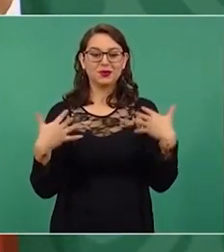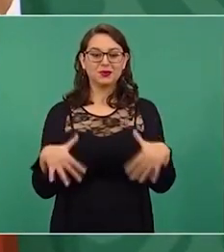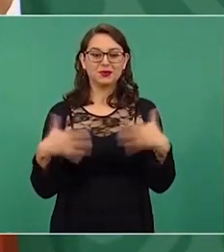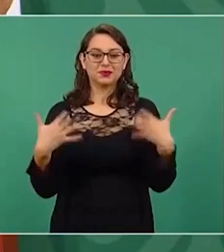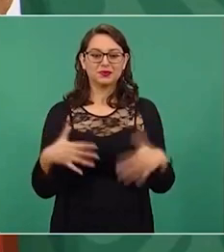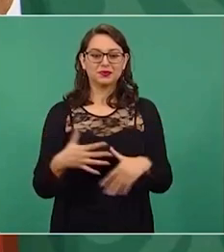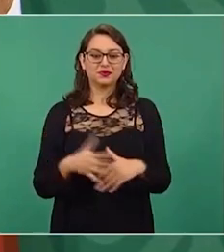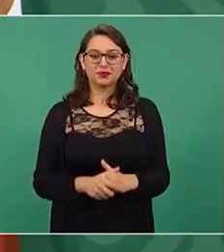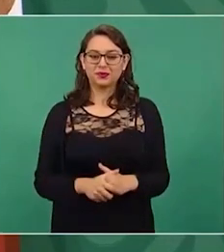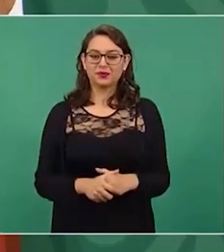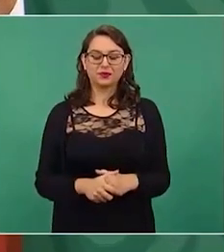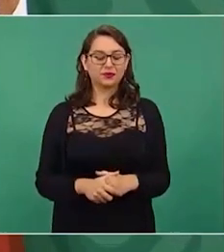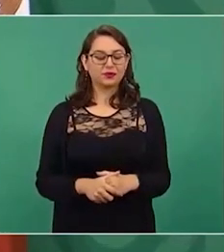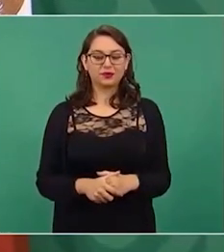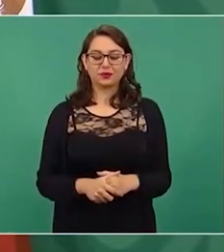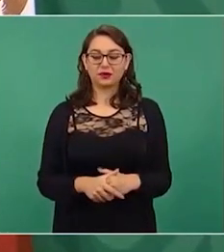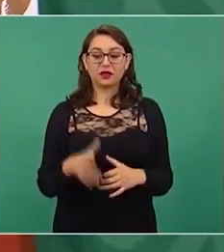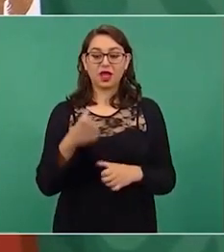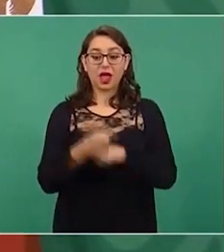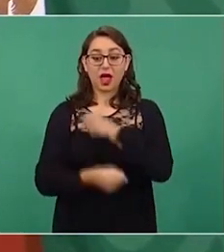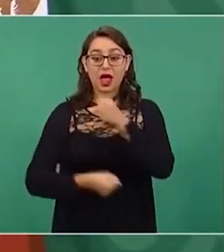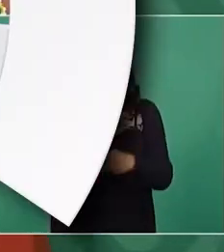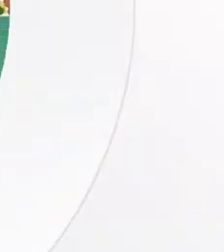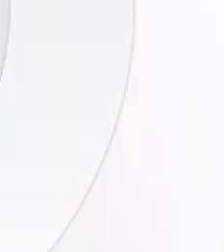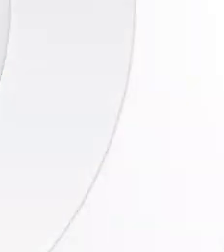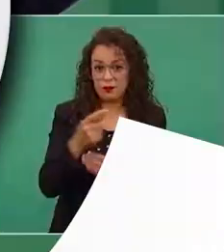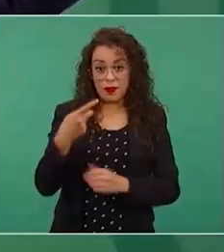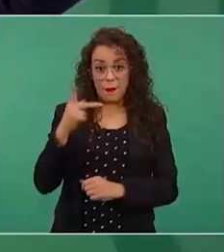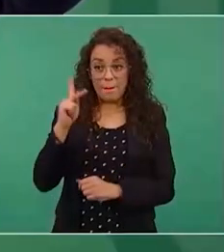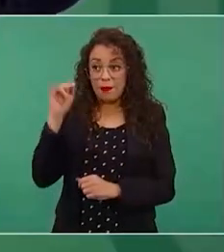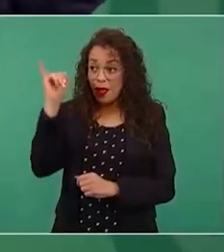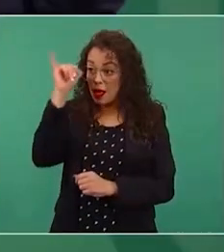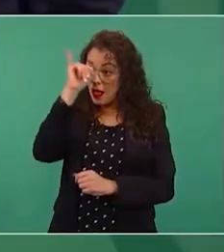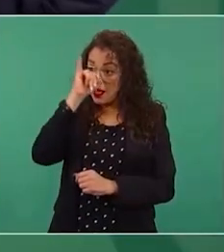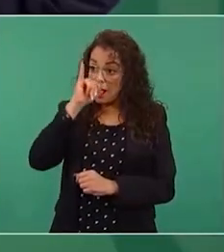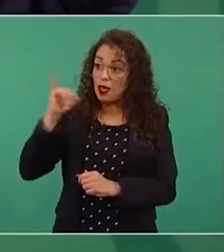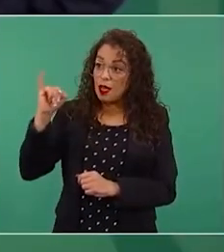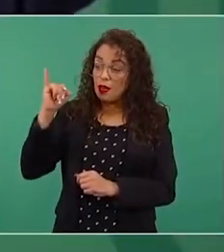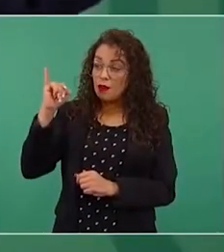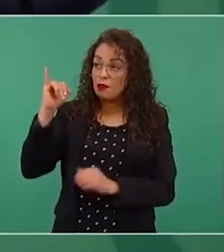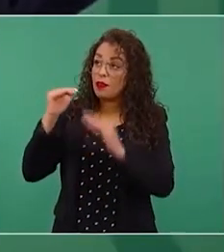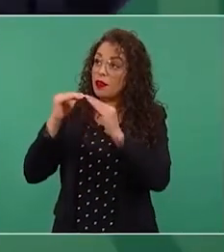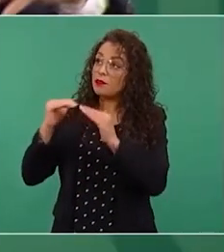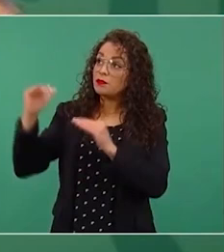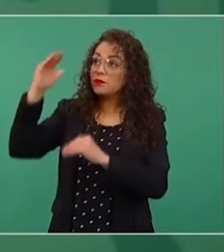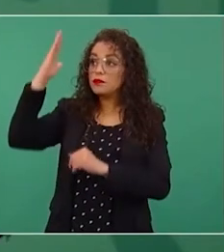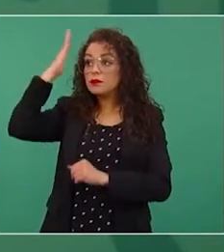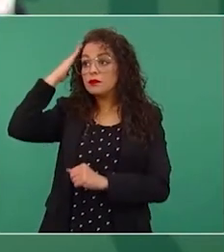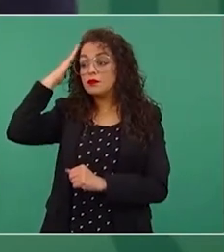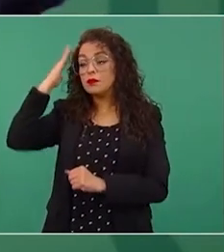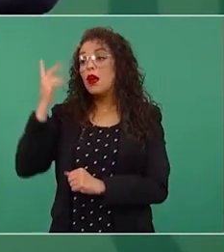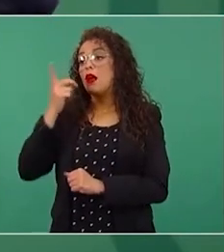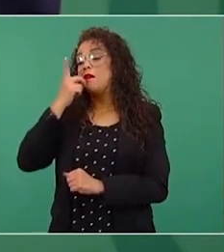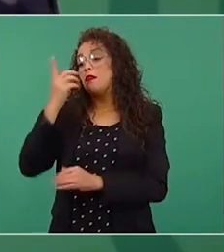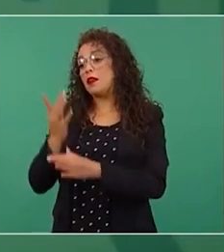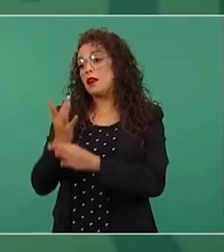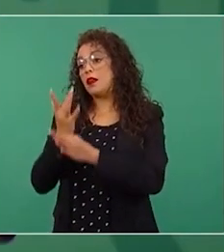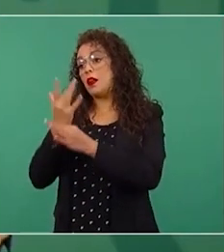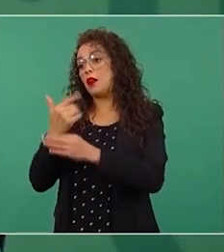¿Cuántos años, décadas, hablan en nombre de todos los empresarios? Y nosotros